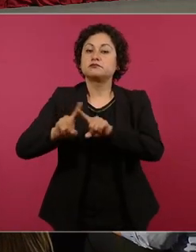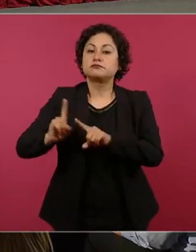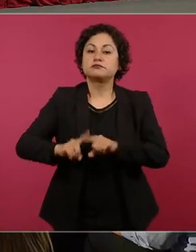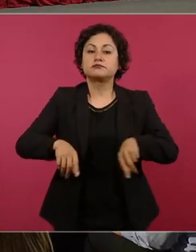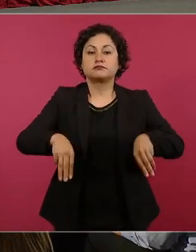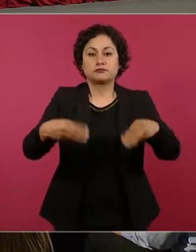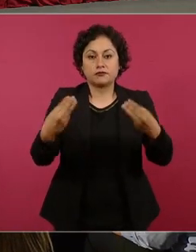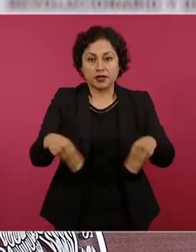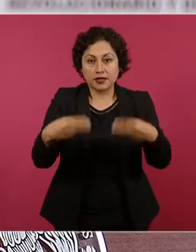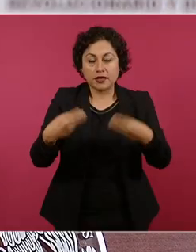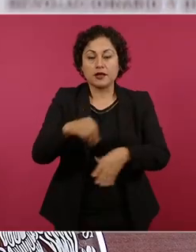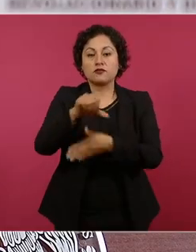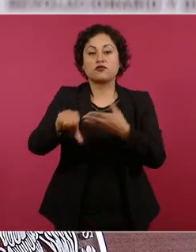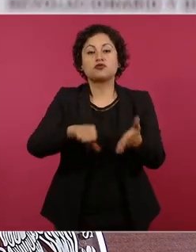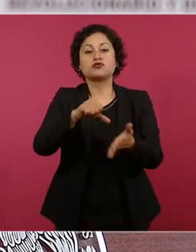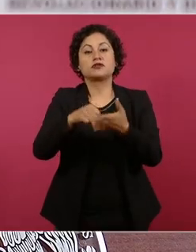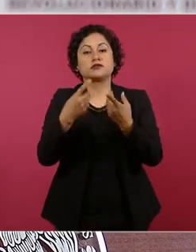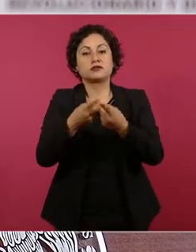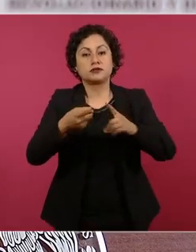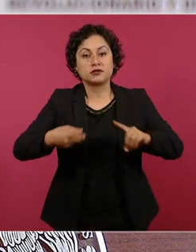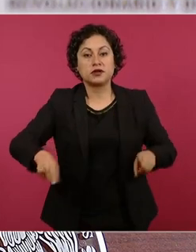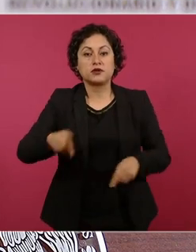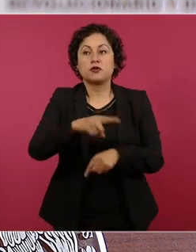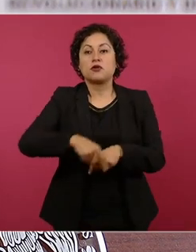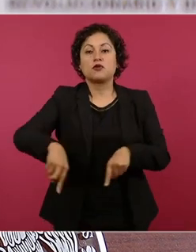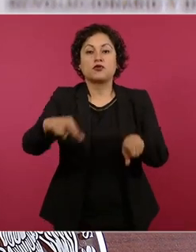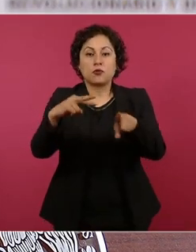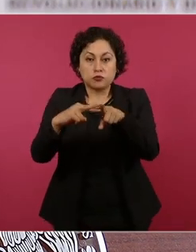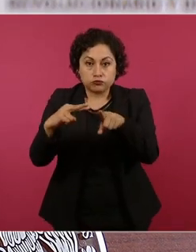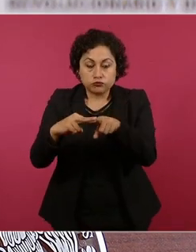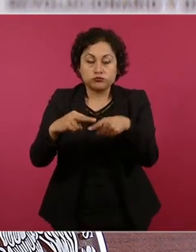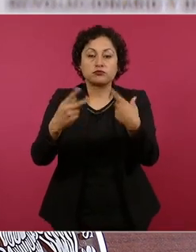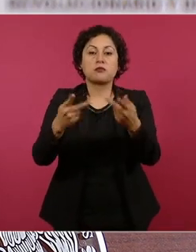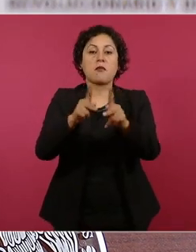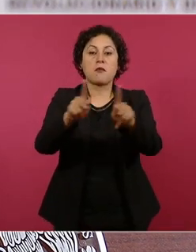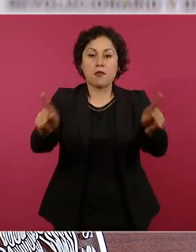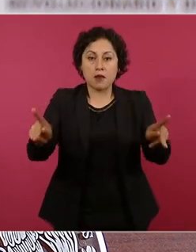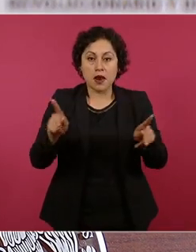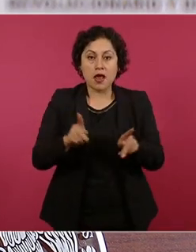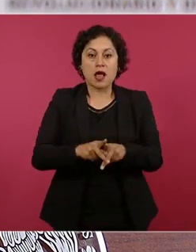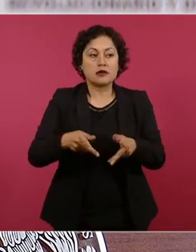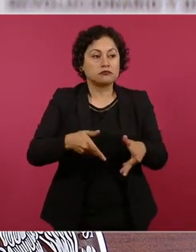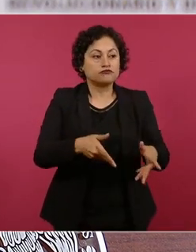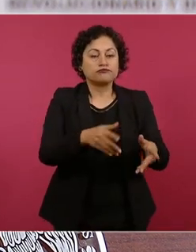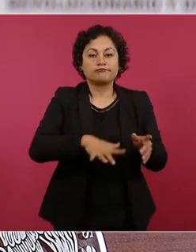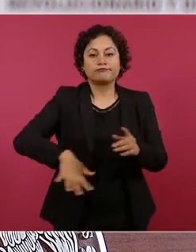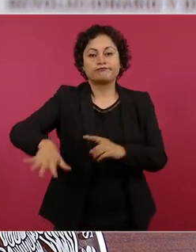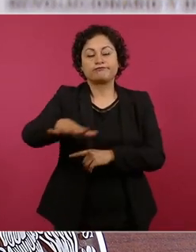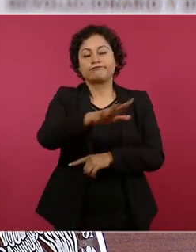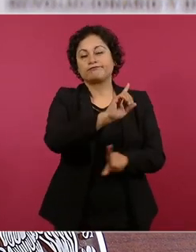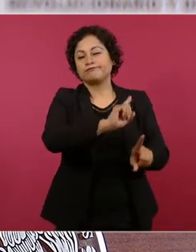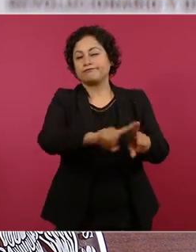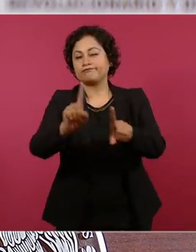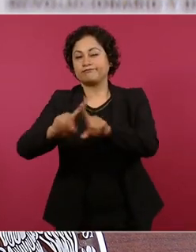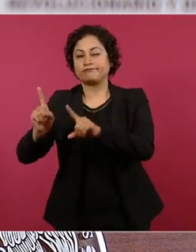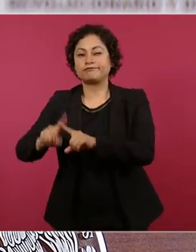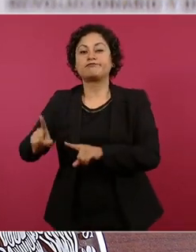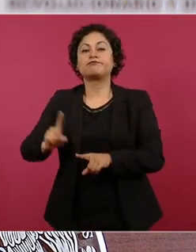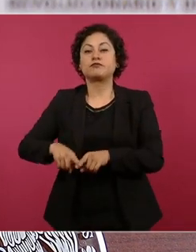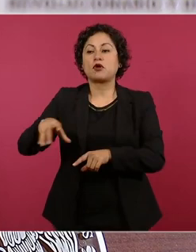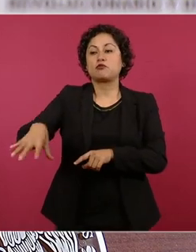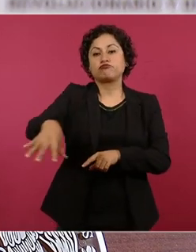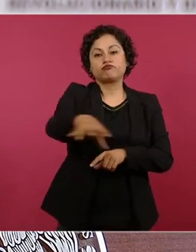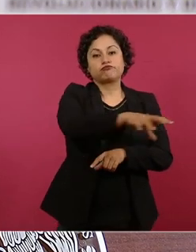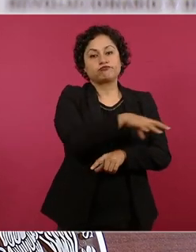comunitario, parques, plazas, corredores, una estrategia general de mejoramiento integral de los barrios con